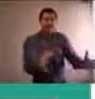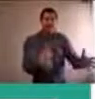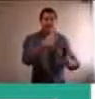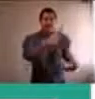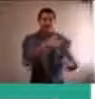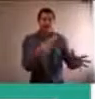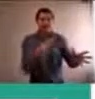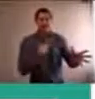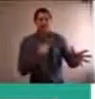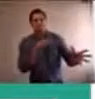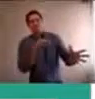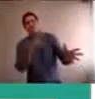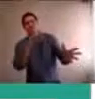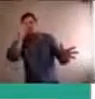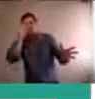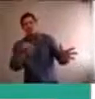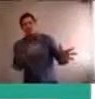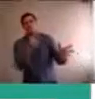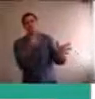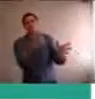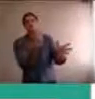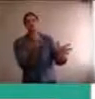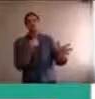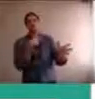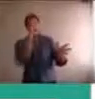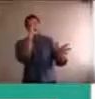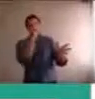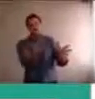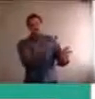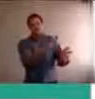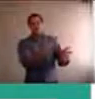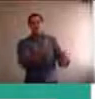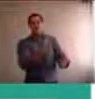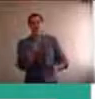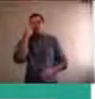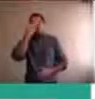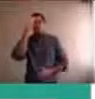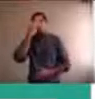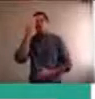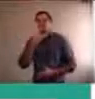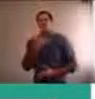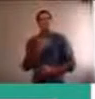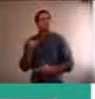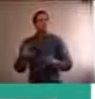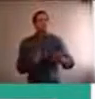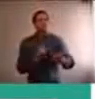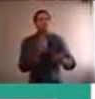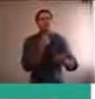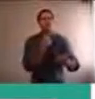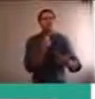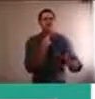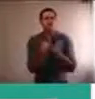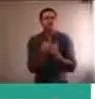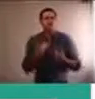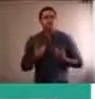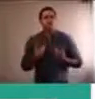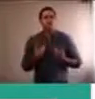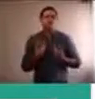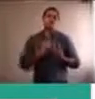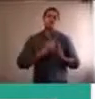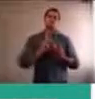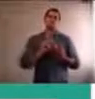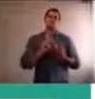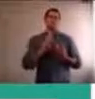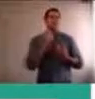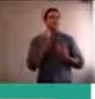respetarlo, y no preocuparnos, y angustiarnos, porque, no quiere estar con nosotros, sino porque es un momento, en donde, va a buscar